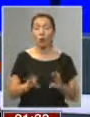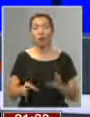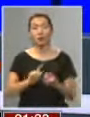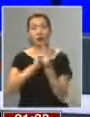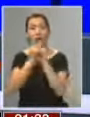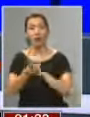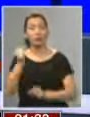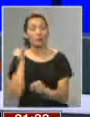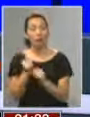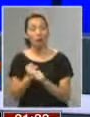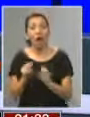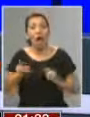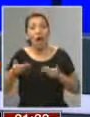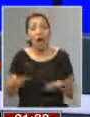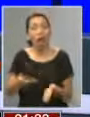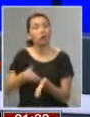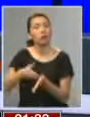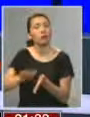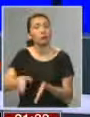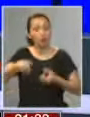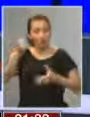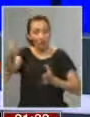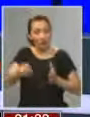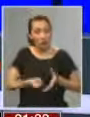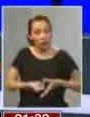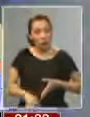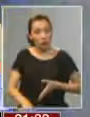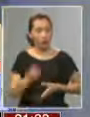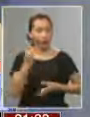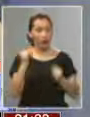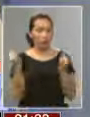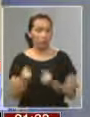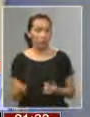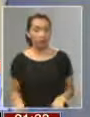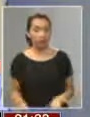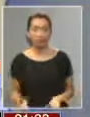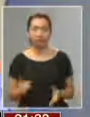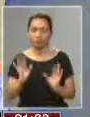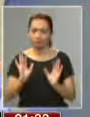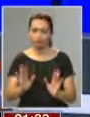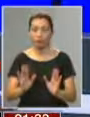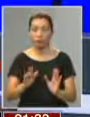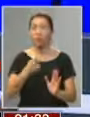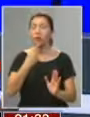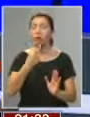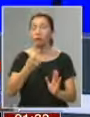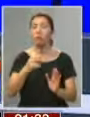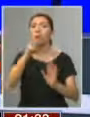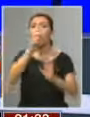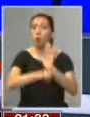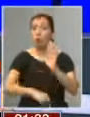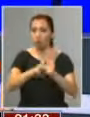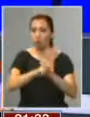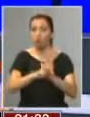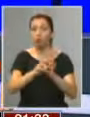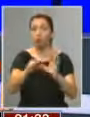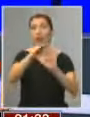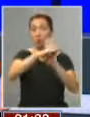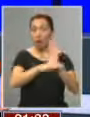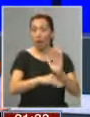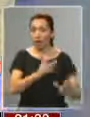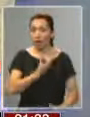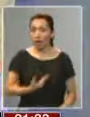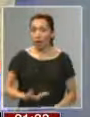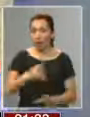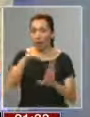reforma laboral y bueno, ahora viene la despenalización del aborto en tres causales. Pero precisemos esto. Y que son además proyectos del programa de gobierno.